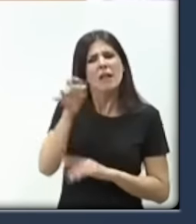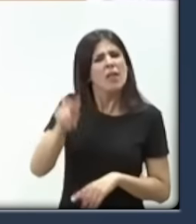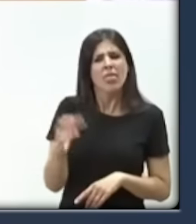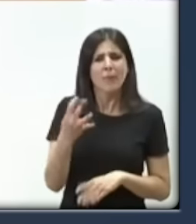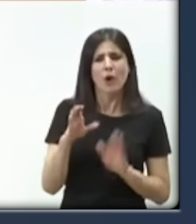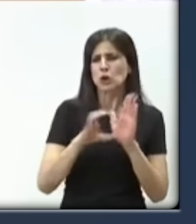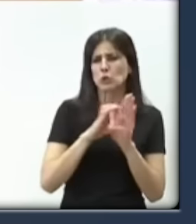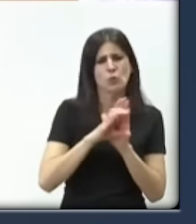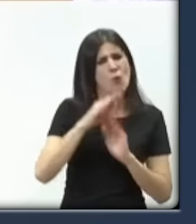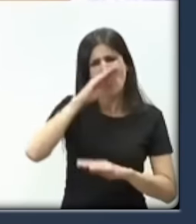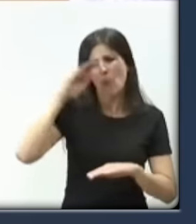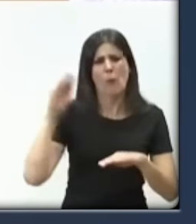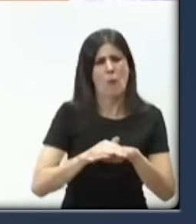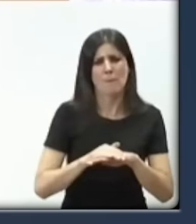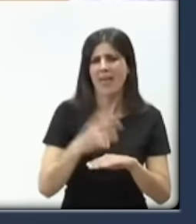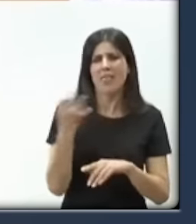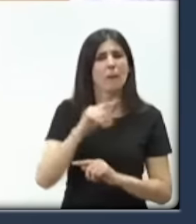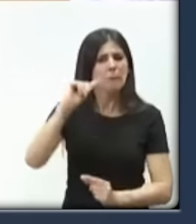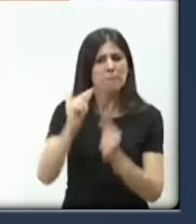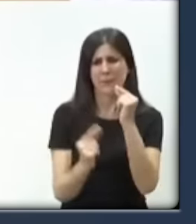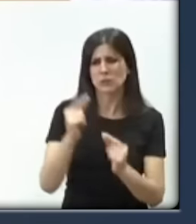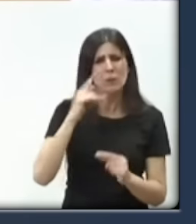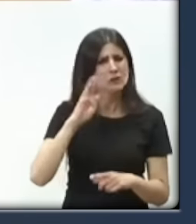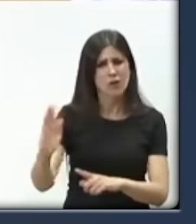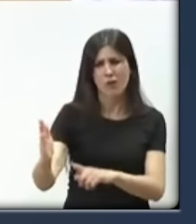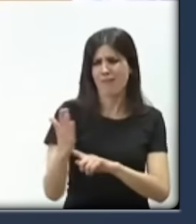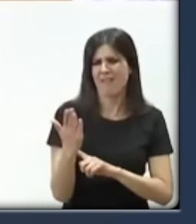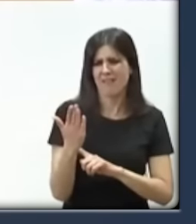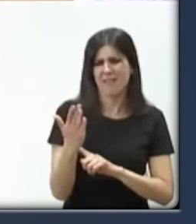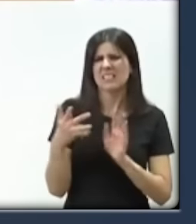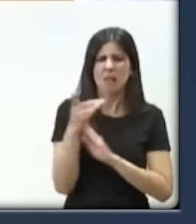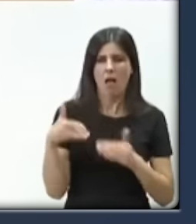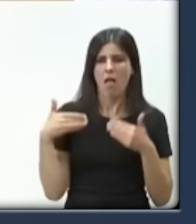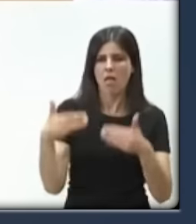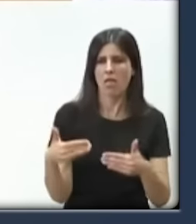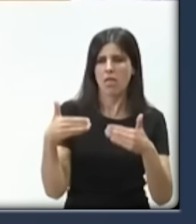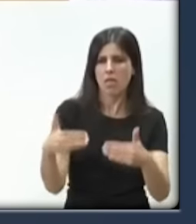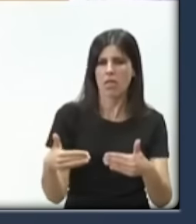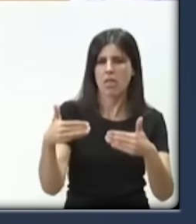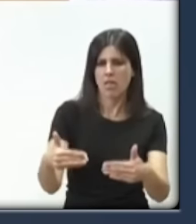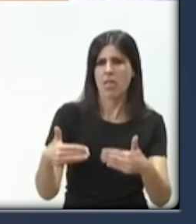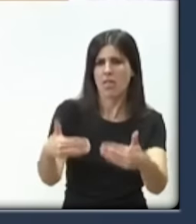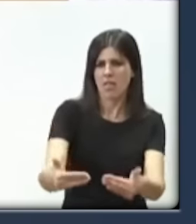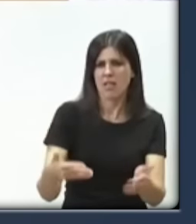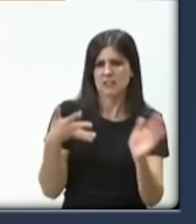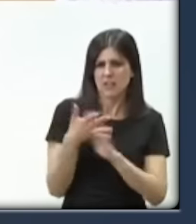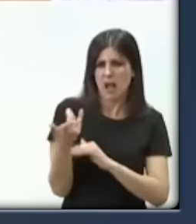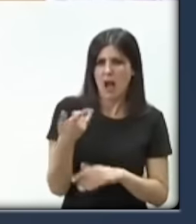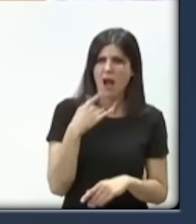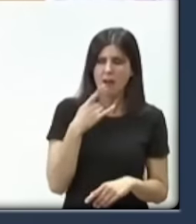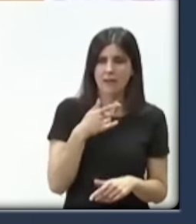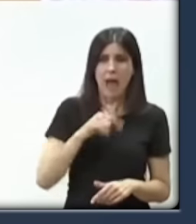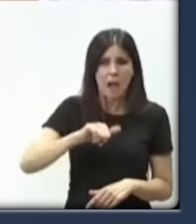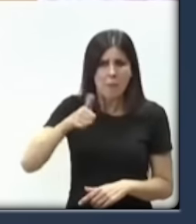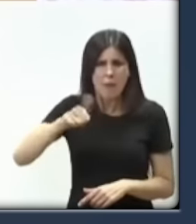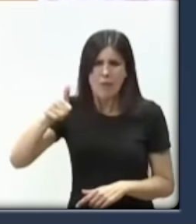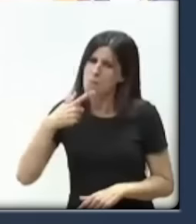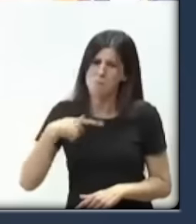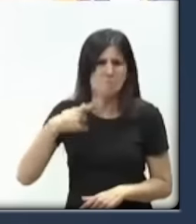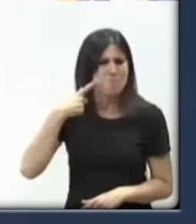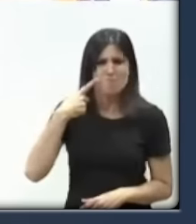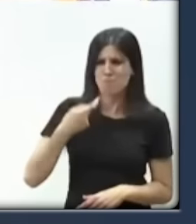Constitución. Traiga los presupuestos que lleva más prórrogas que presupuestos aprobados. Ya les